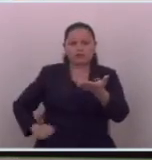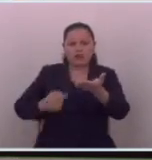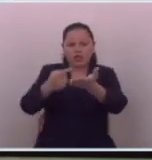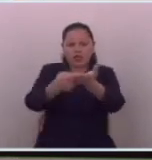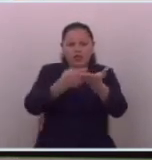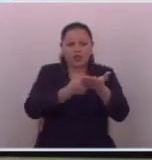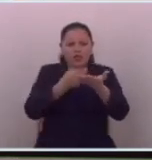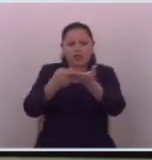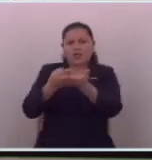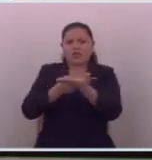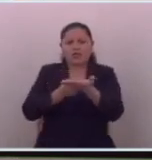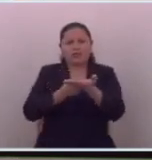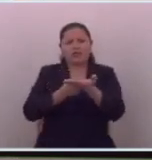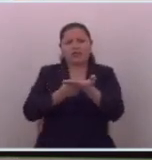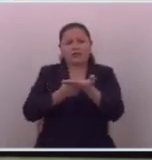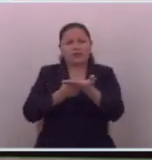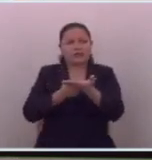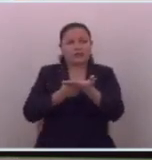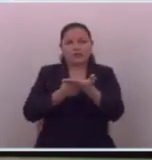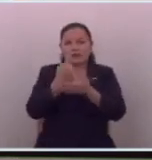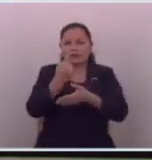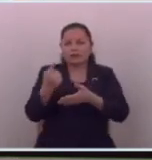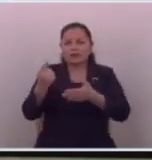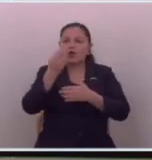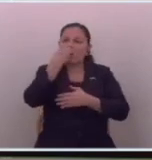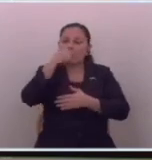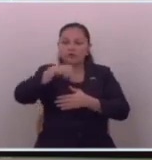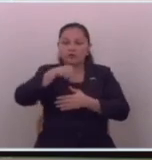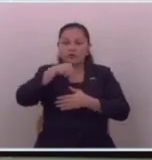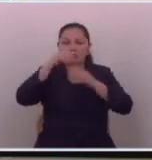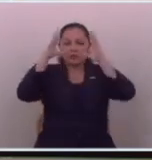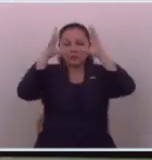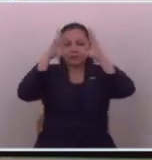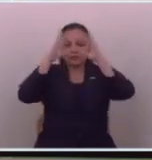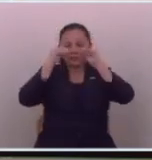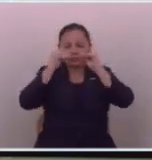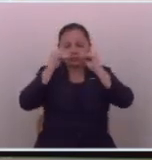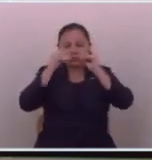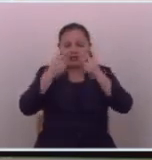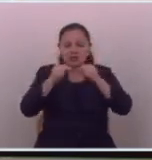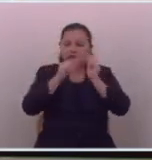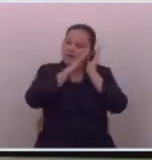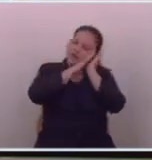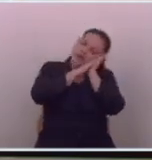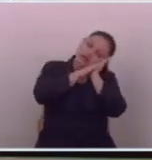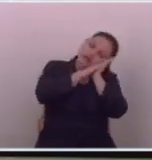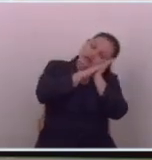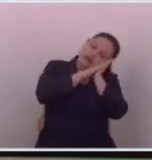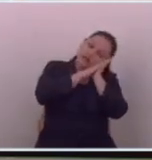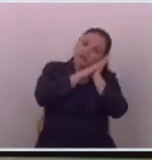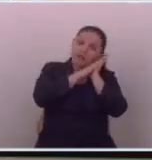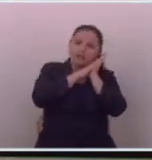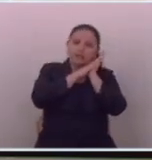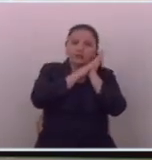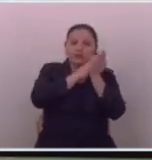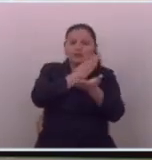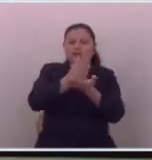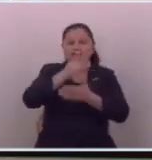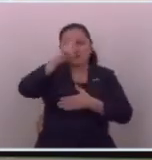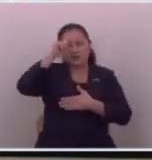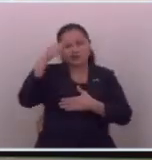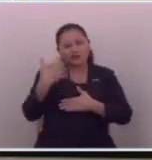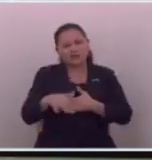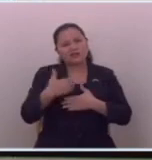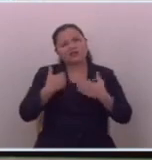discusión que ya llevamos si la gente cenando está allá tratando de acostarse si llegaron de trabajar